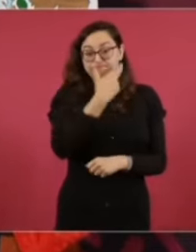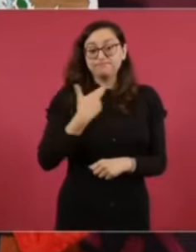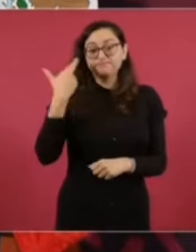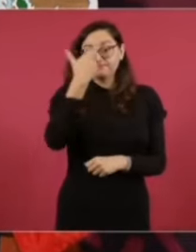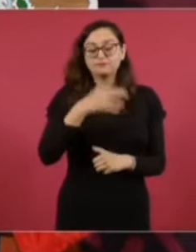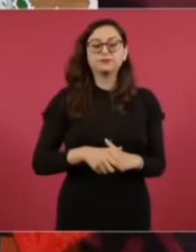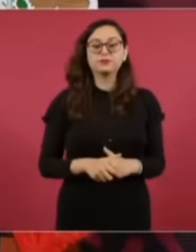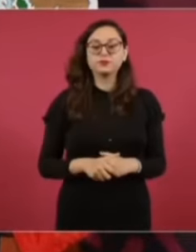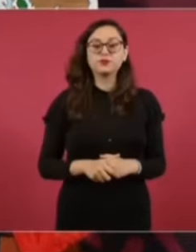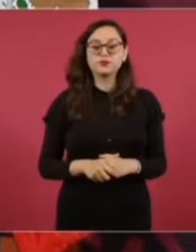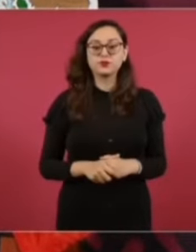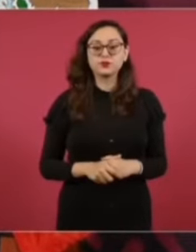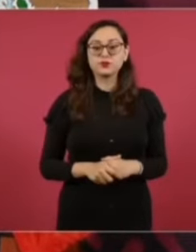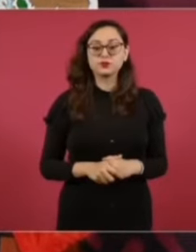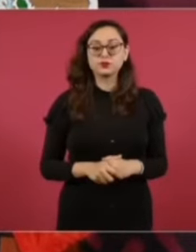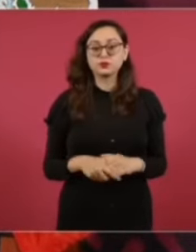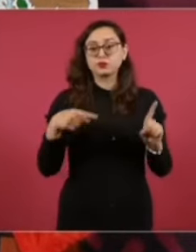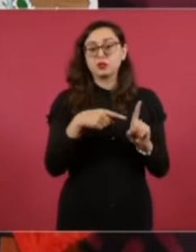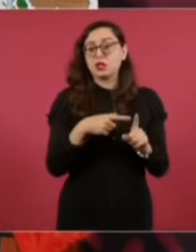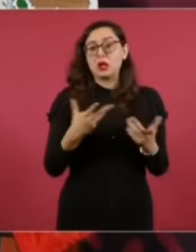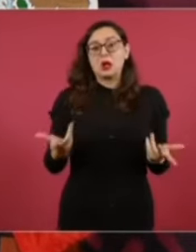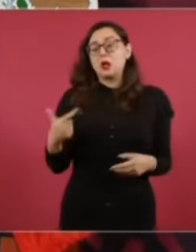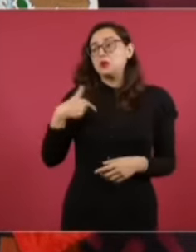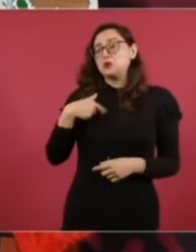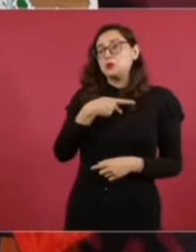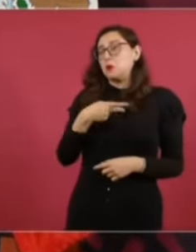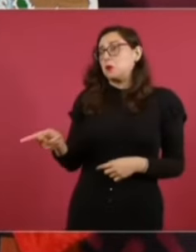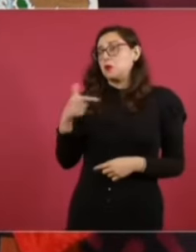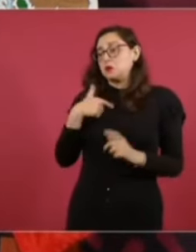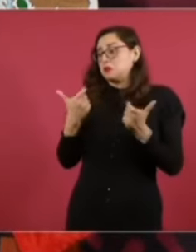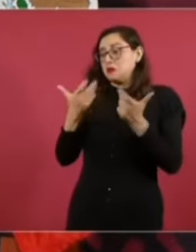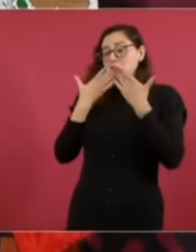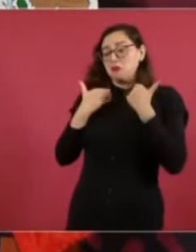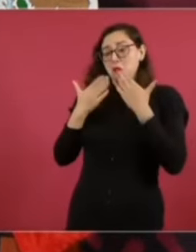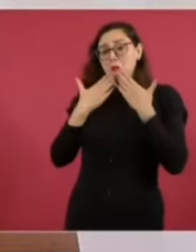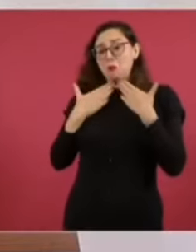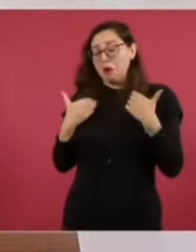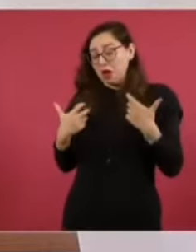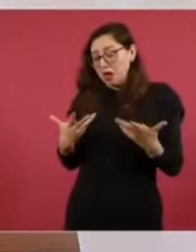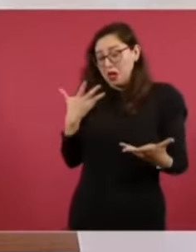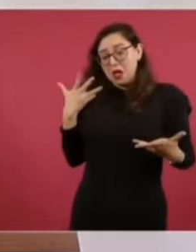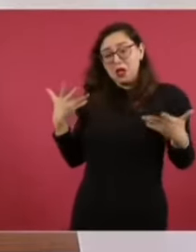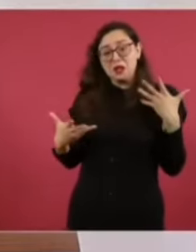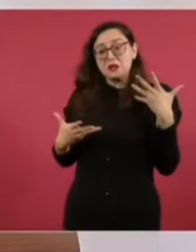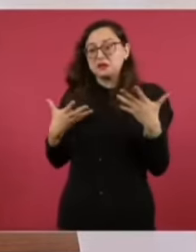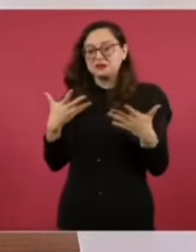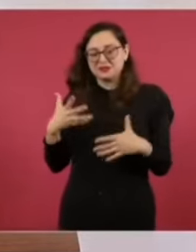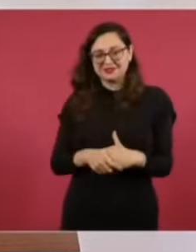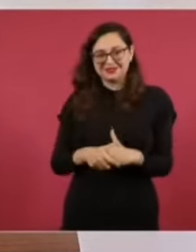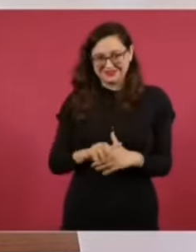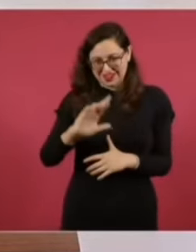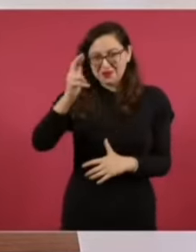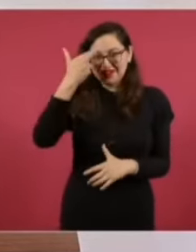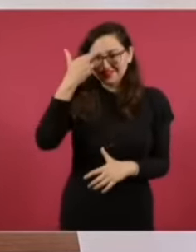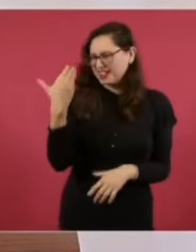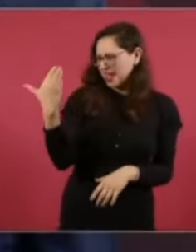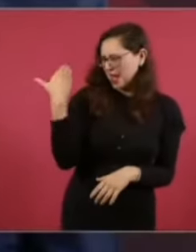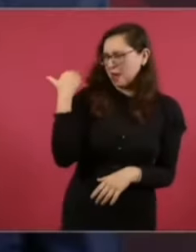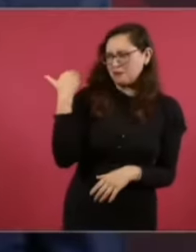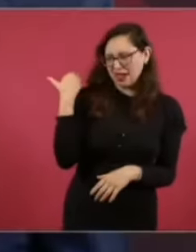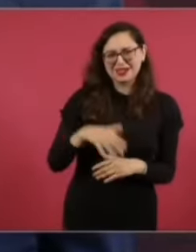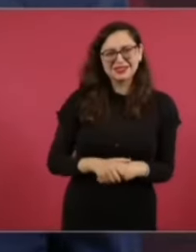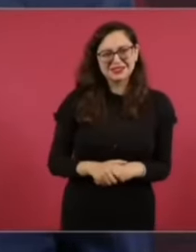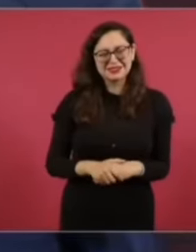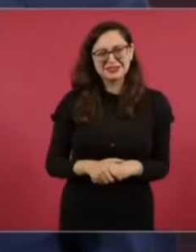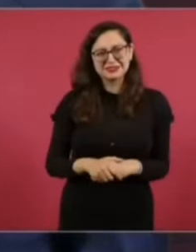Se acuerdan que decía la señora que no tenía dinero porque este, tiene